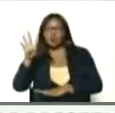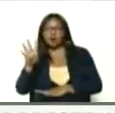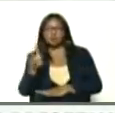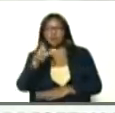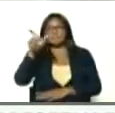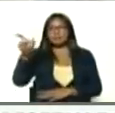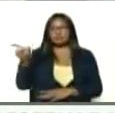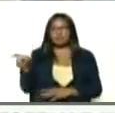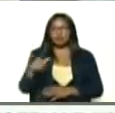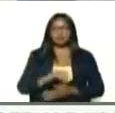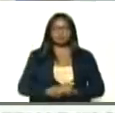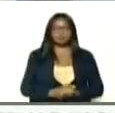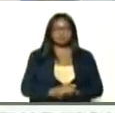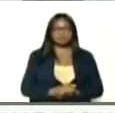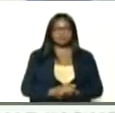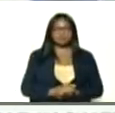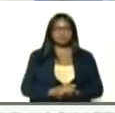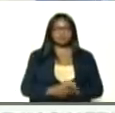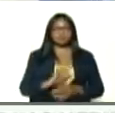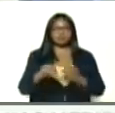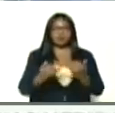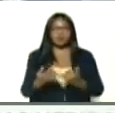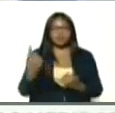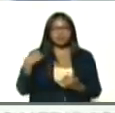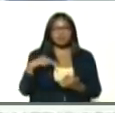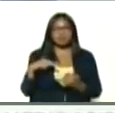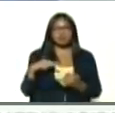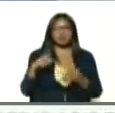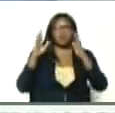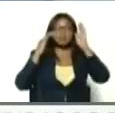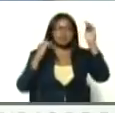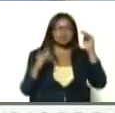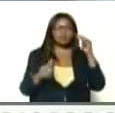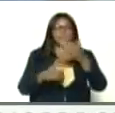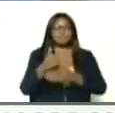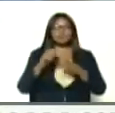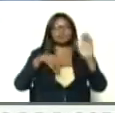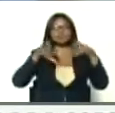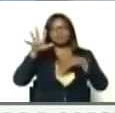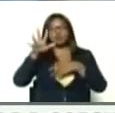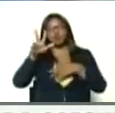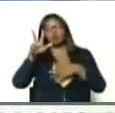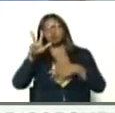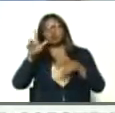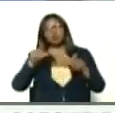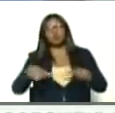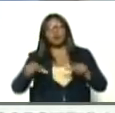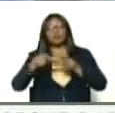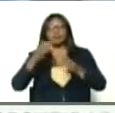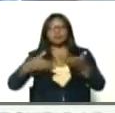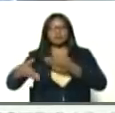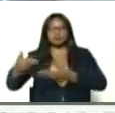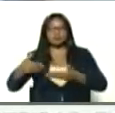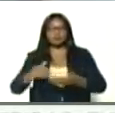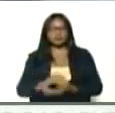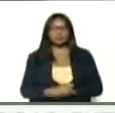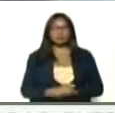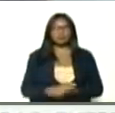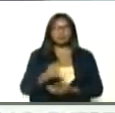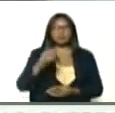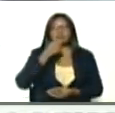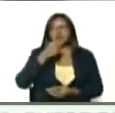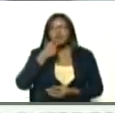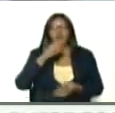personas, y que tiene, bueno, una atención, de más de 18 áreas de servicio. Ha quedado